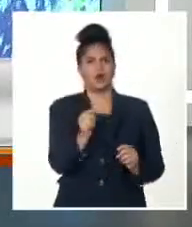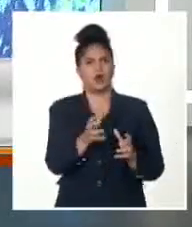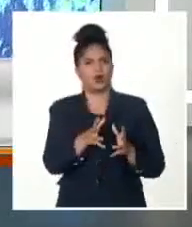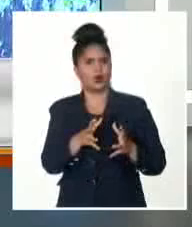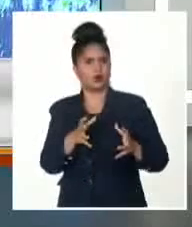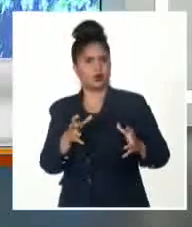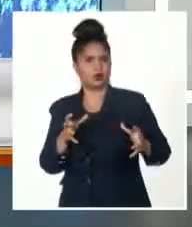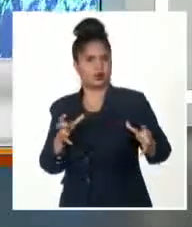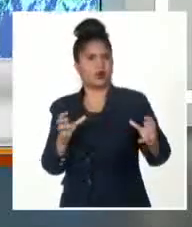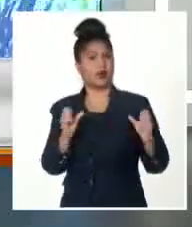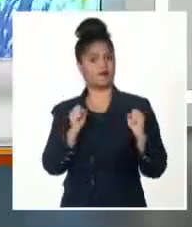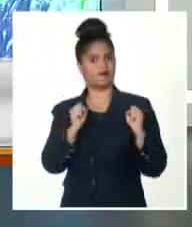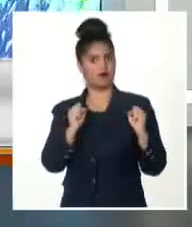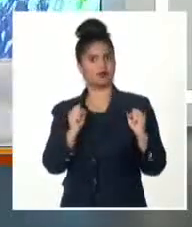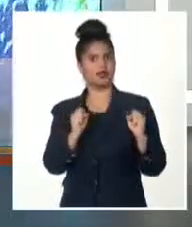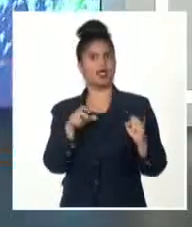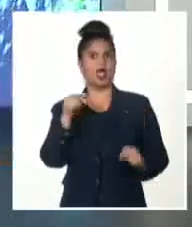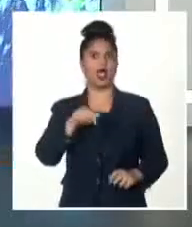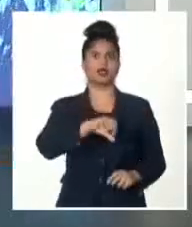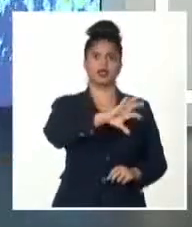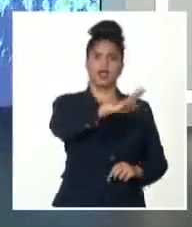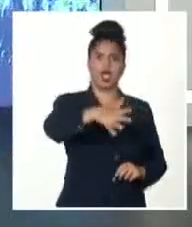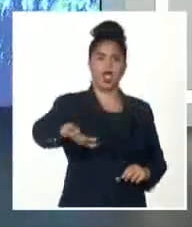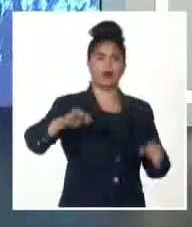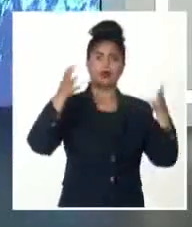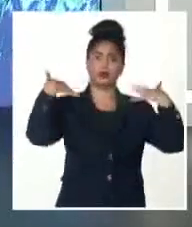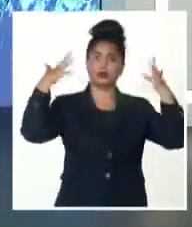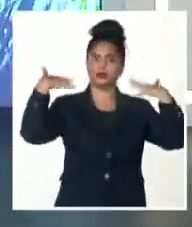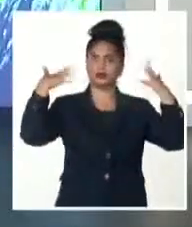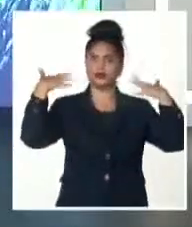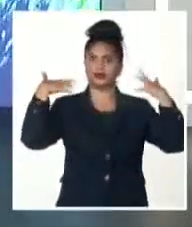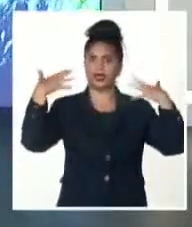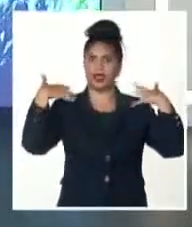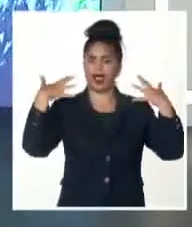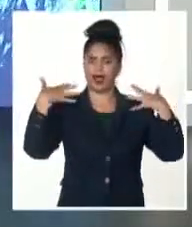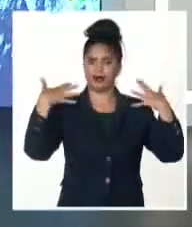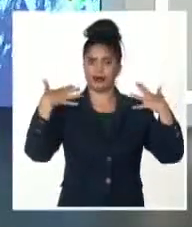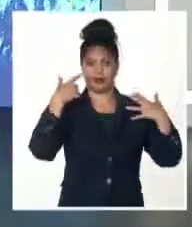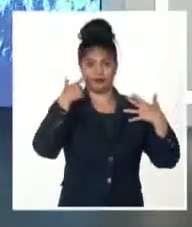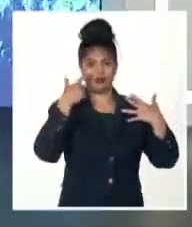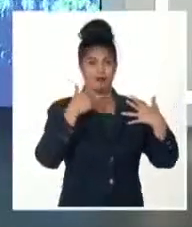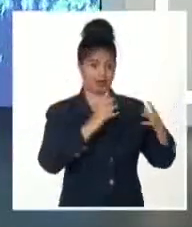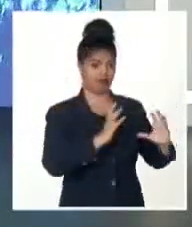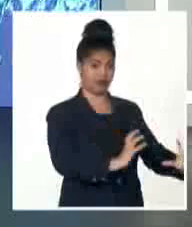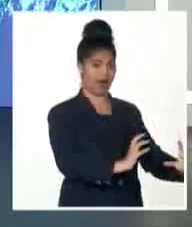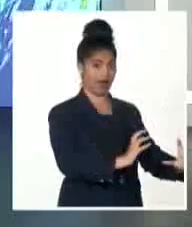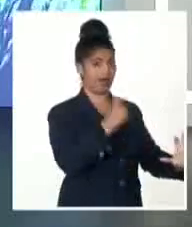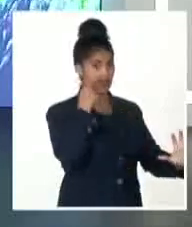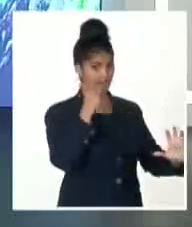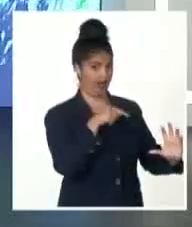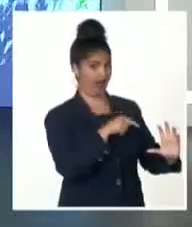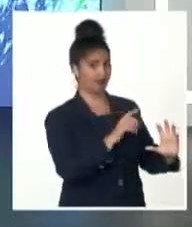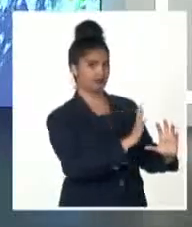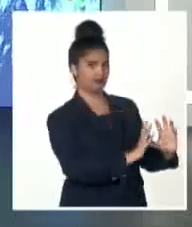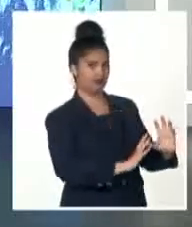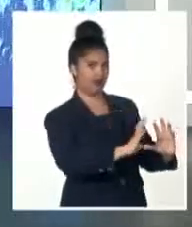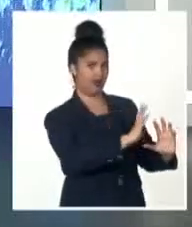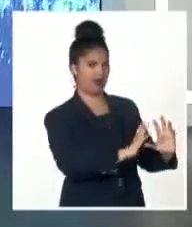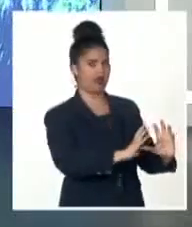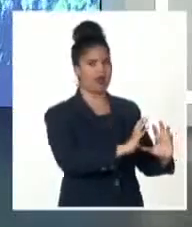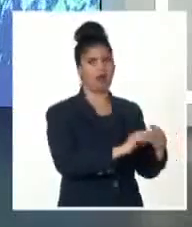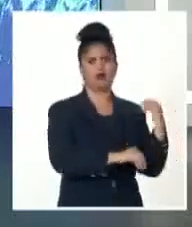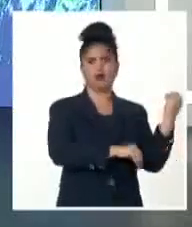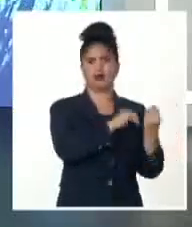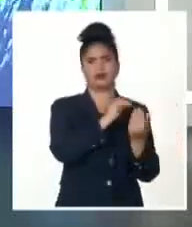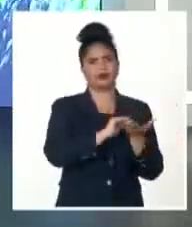agua acá en el Océano Atlántico está bastante cálida y esto es un elemento que favorecería su desarrollo. Sin embargo, se ha mantenido, como les decía, con poca variación.